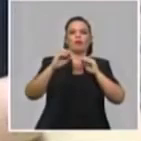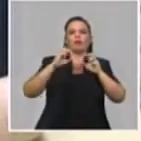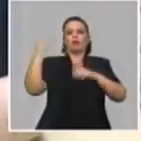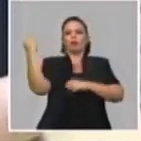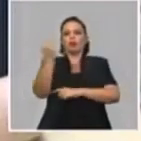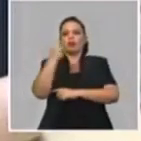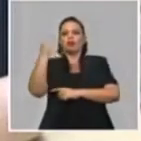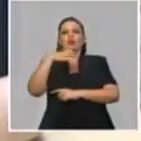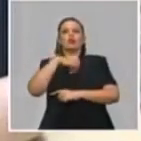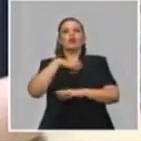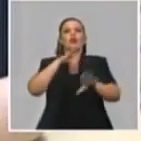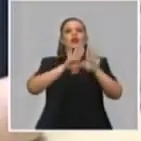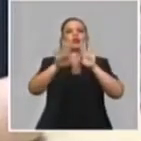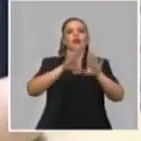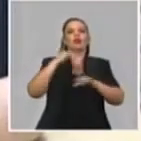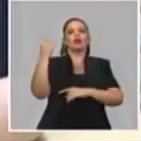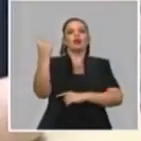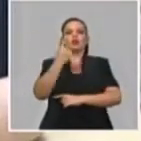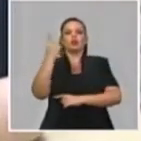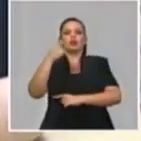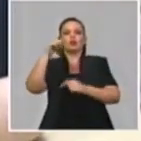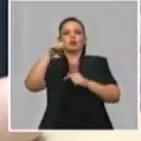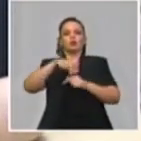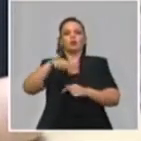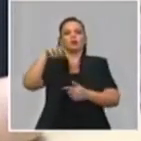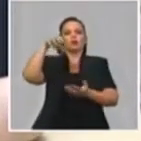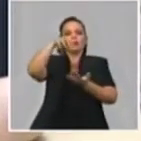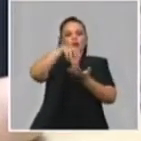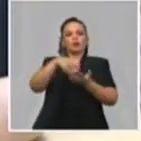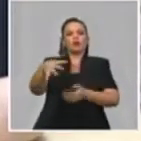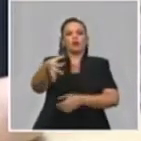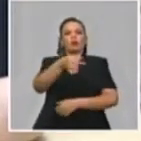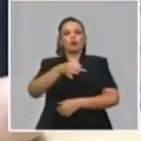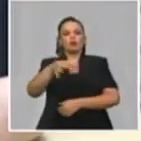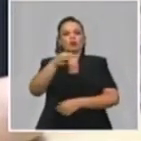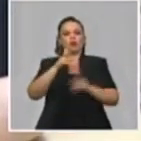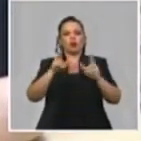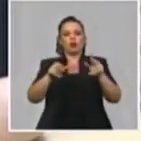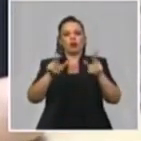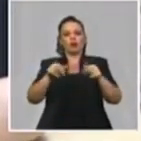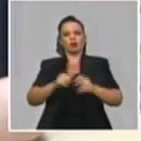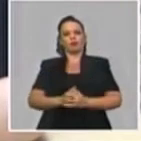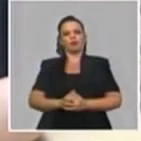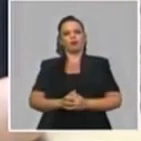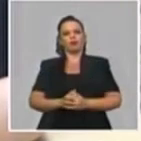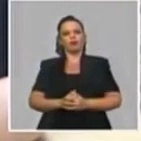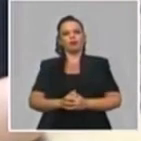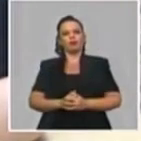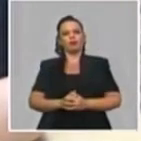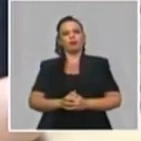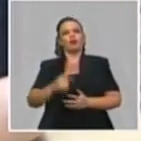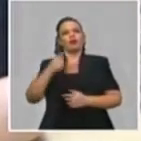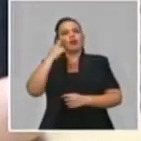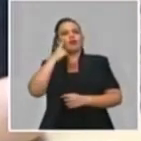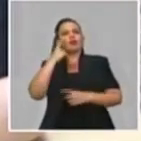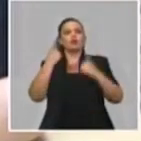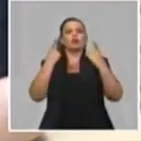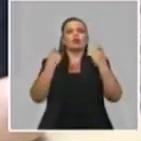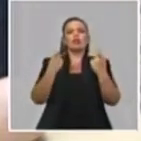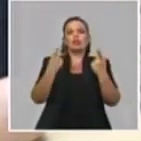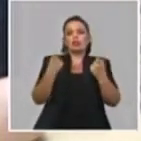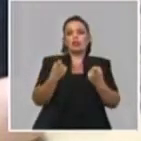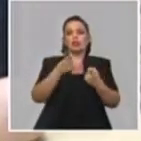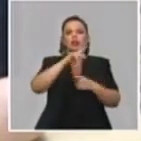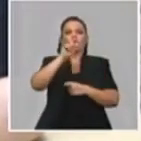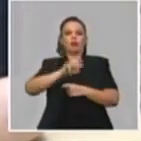nacional ubicada en la tienda Sonomán en el municipio de Cárdenas. A partir de la necesidad de acercar el